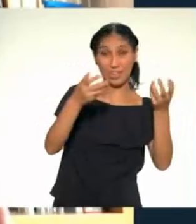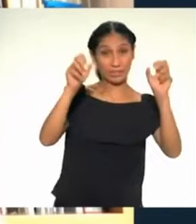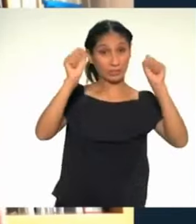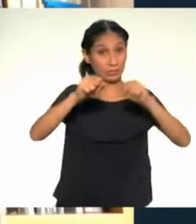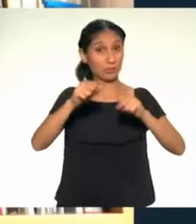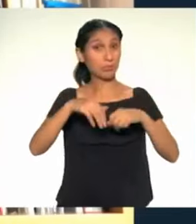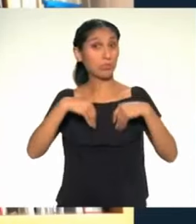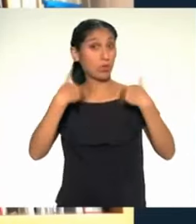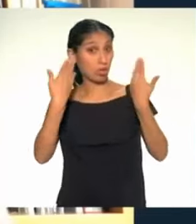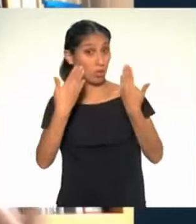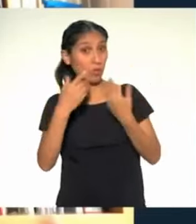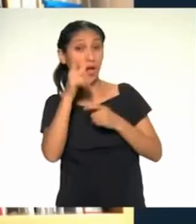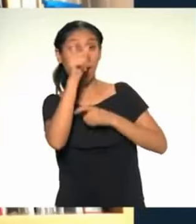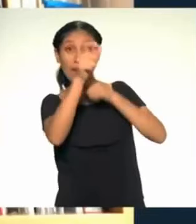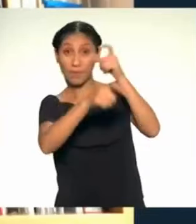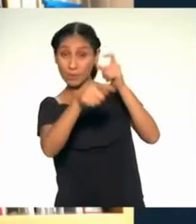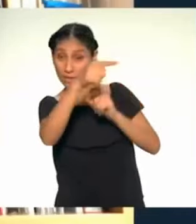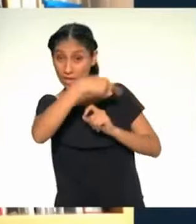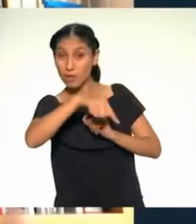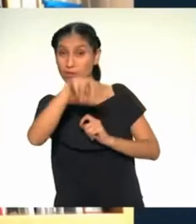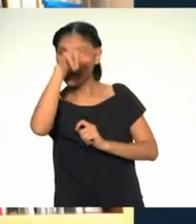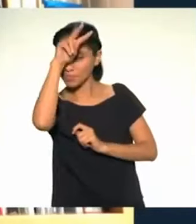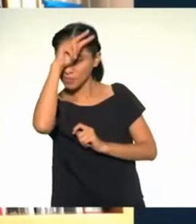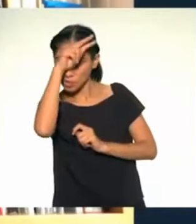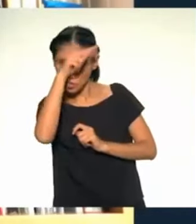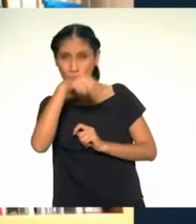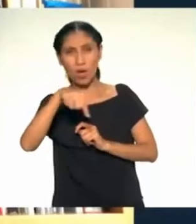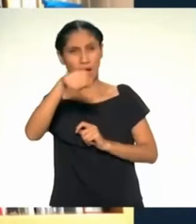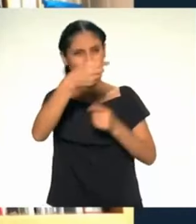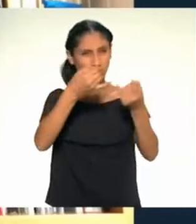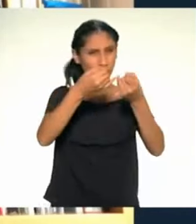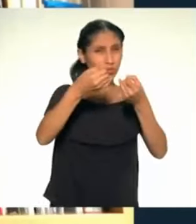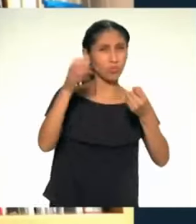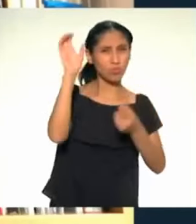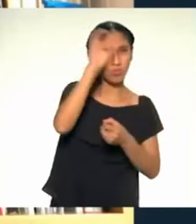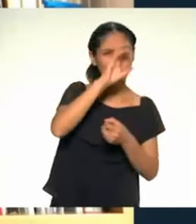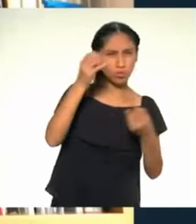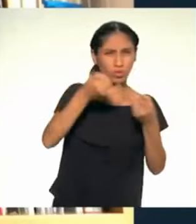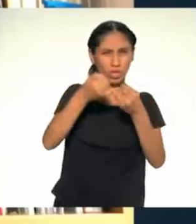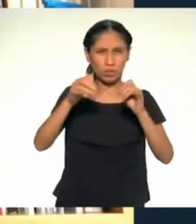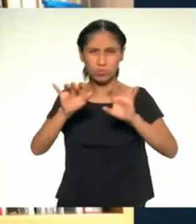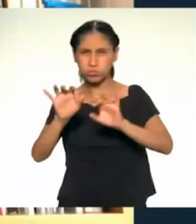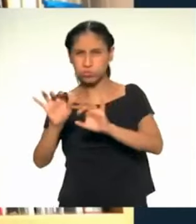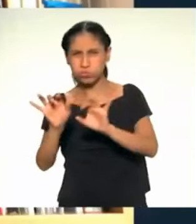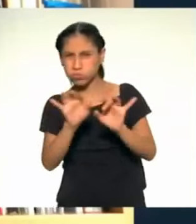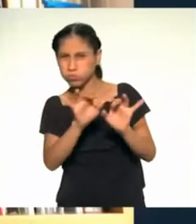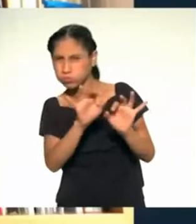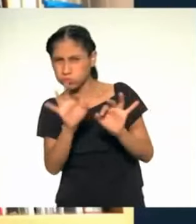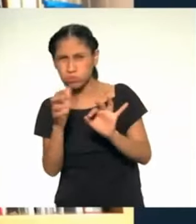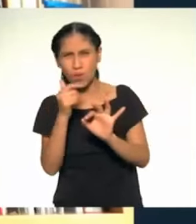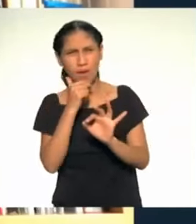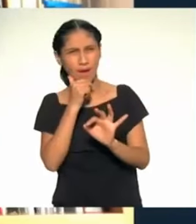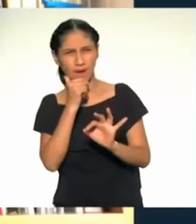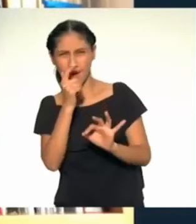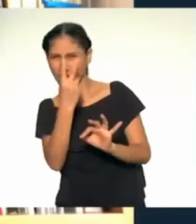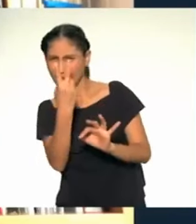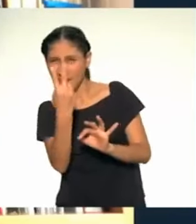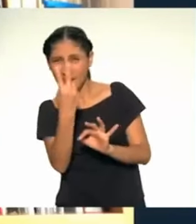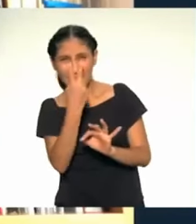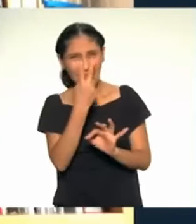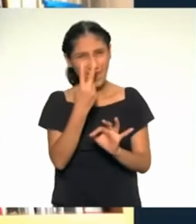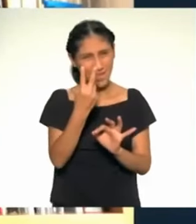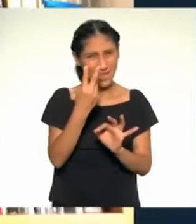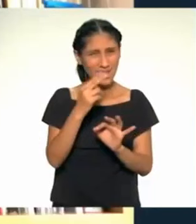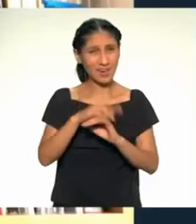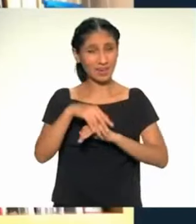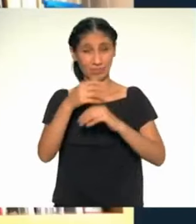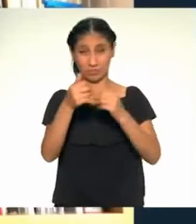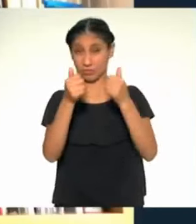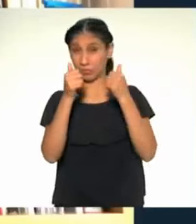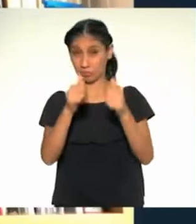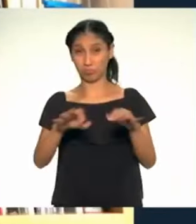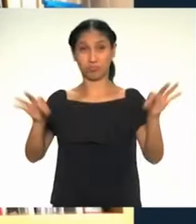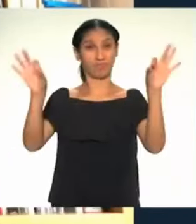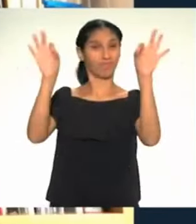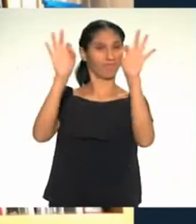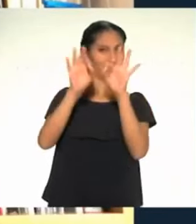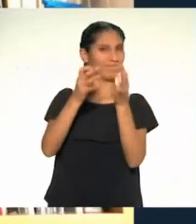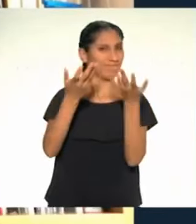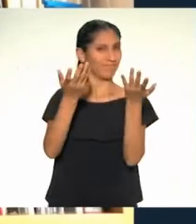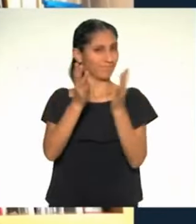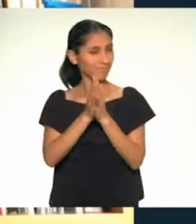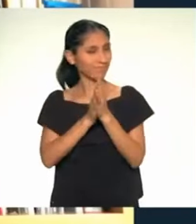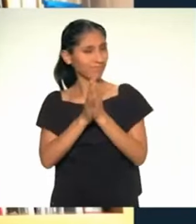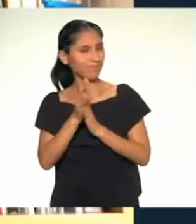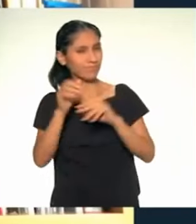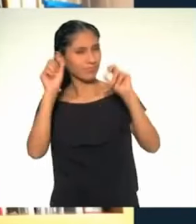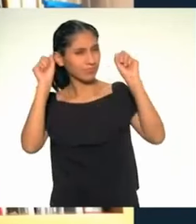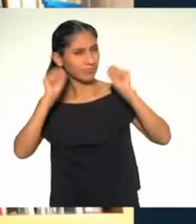pequeños o medianos o algunas empresas que incentivan el ecoturismo. Esa es otra forma muy interesante. De